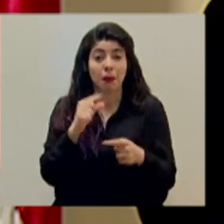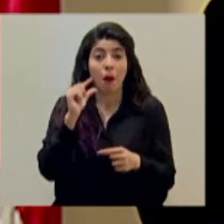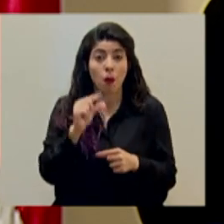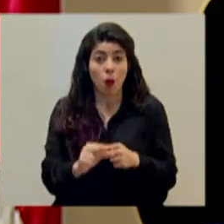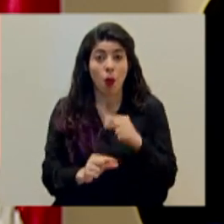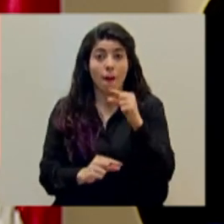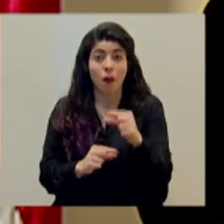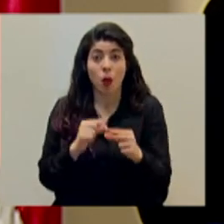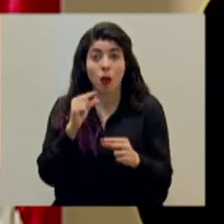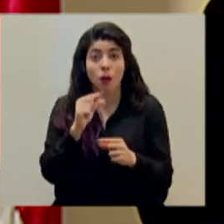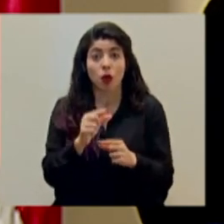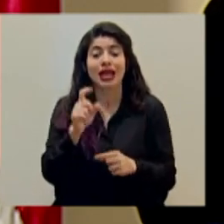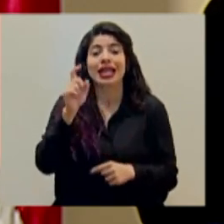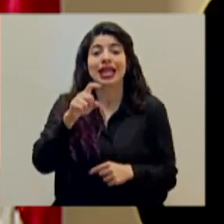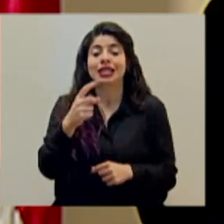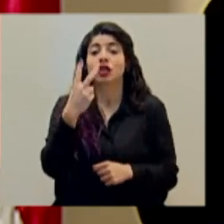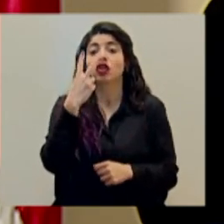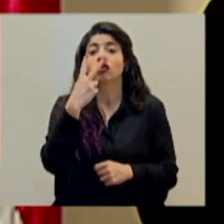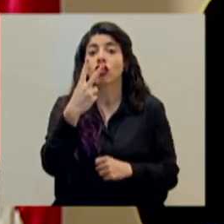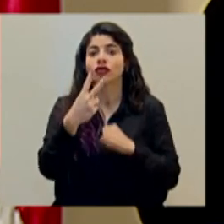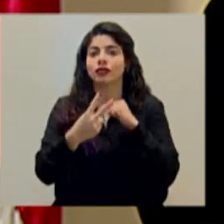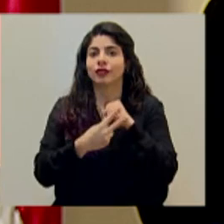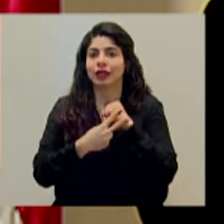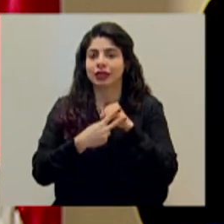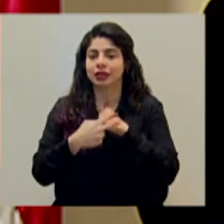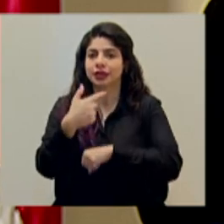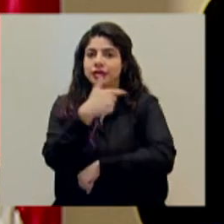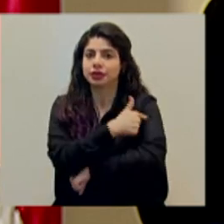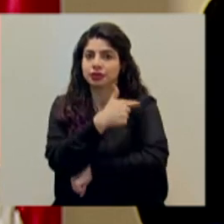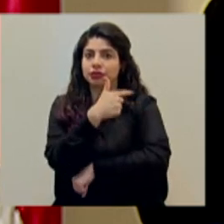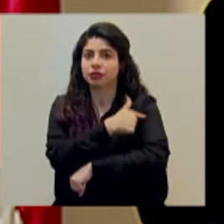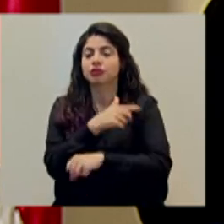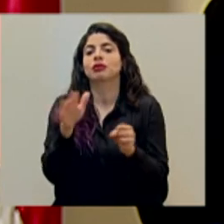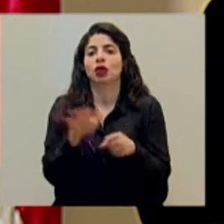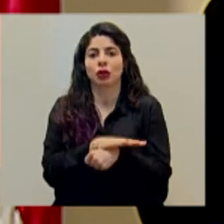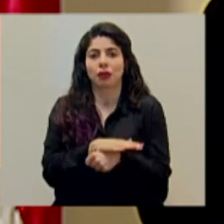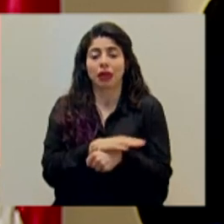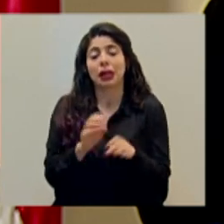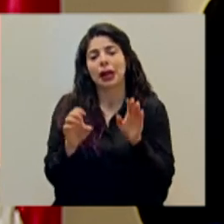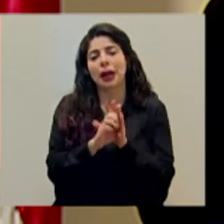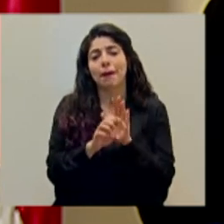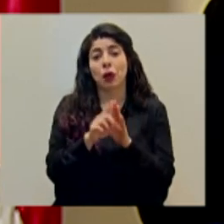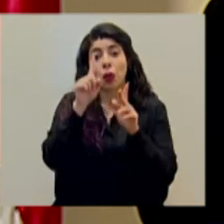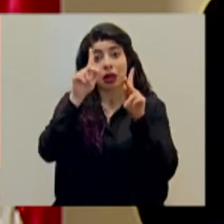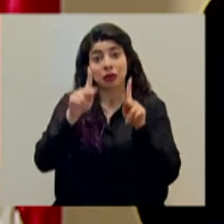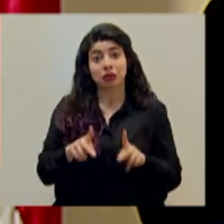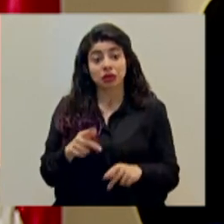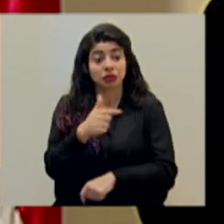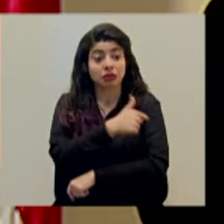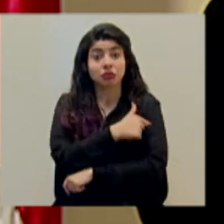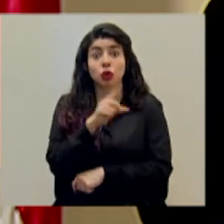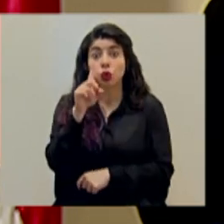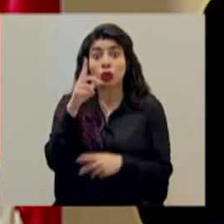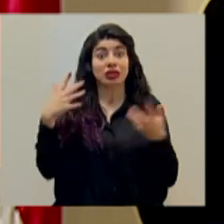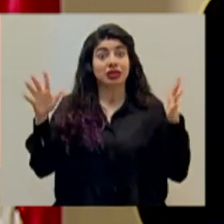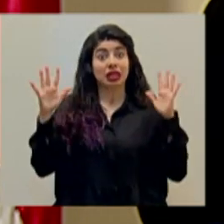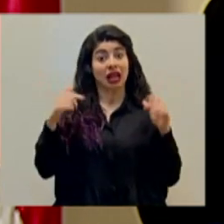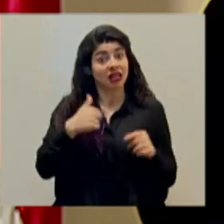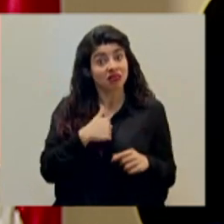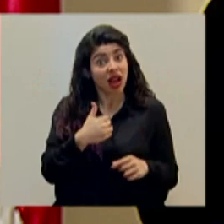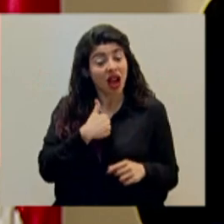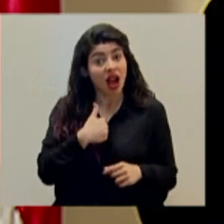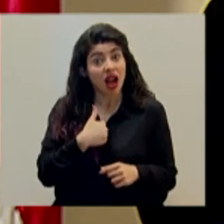requieren de dos dosis, el esquema completo. Una persona que sólo se aplica a una dosis no queda